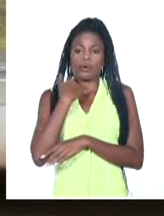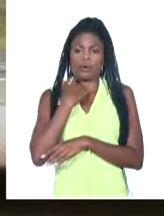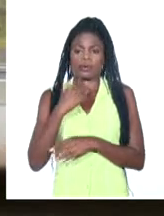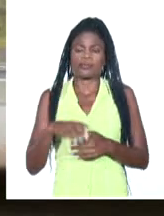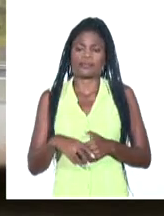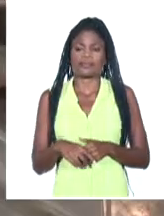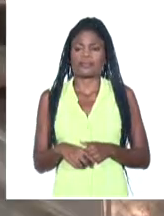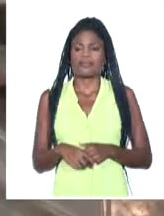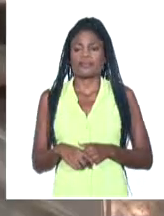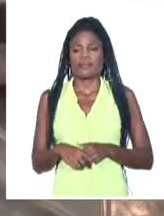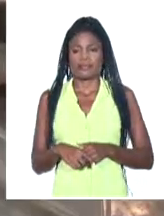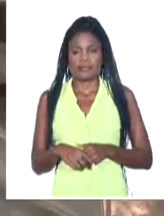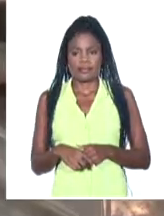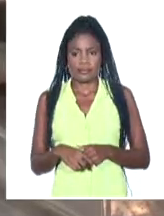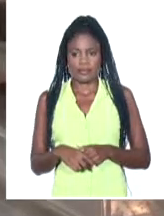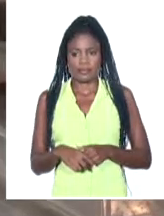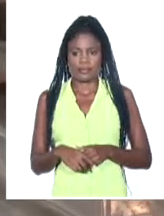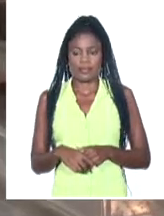Yaremi Madero, Canal Cubano de Noticias.